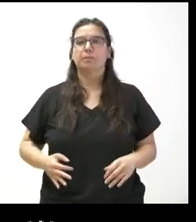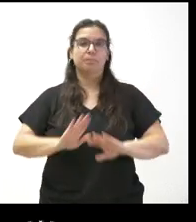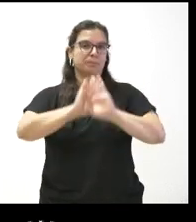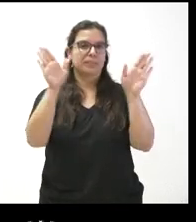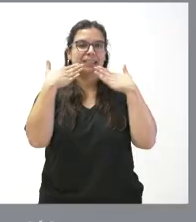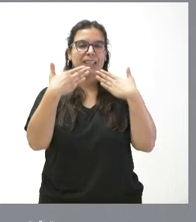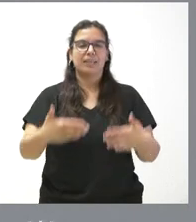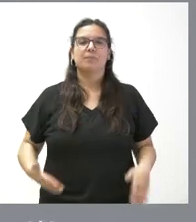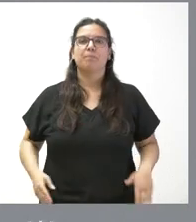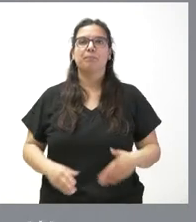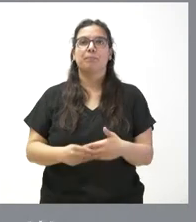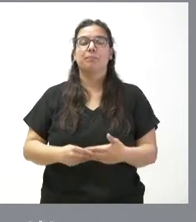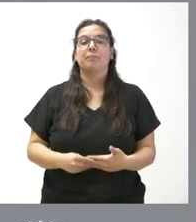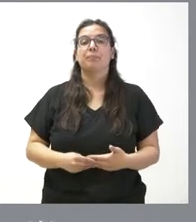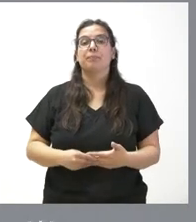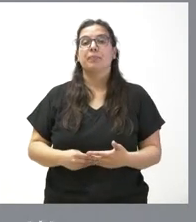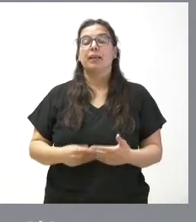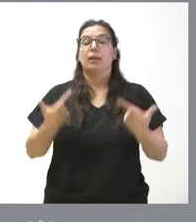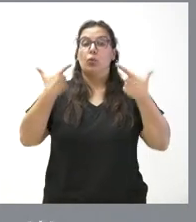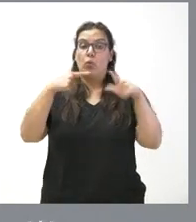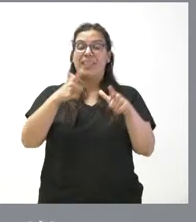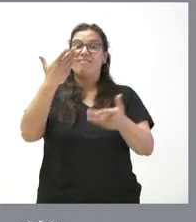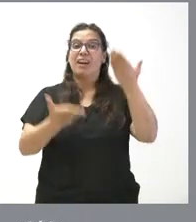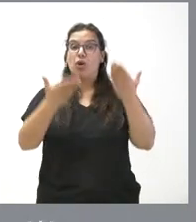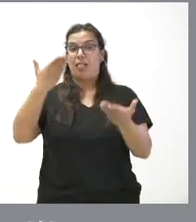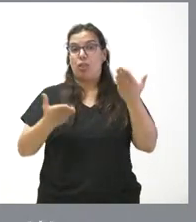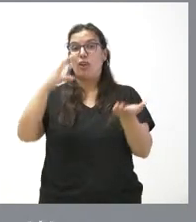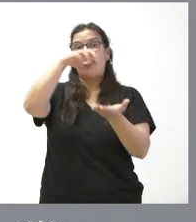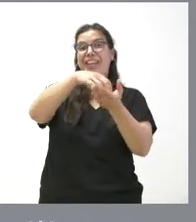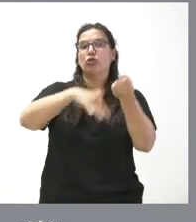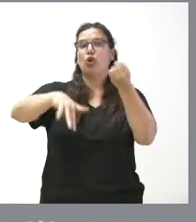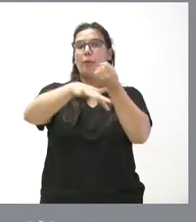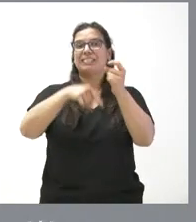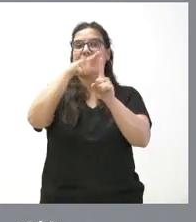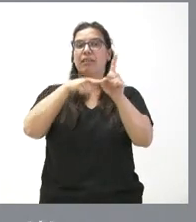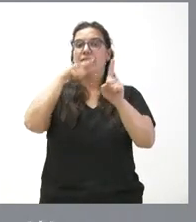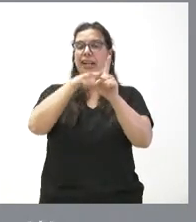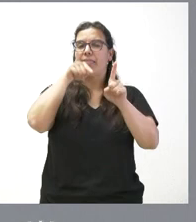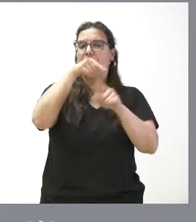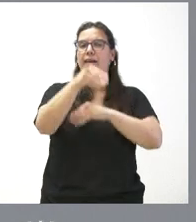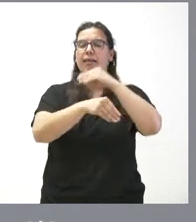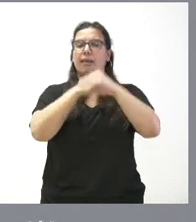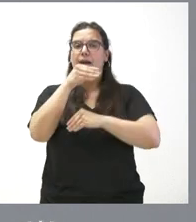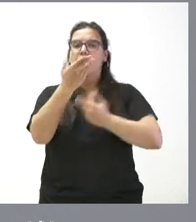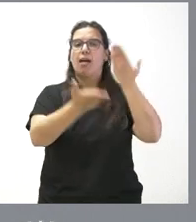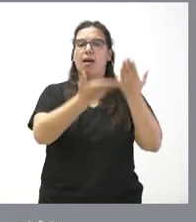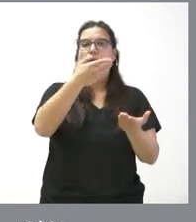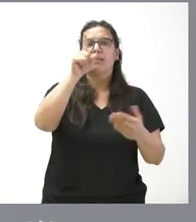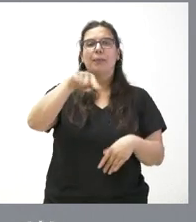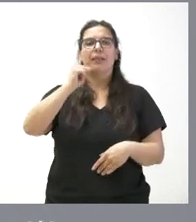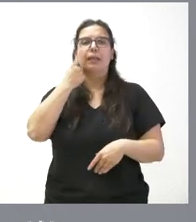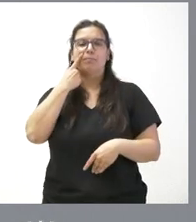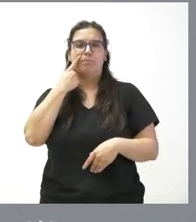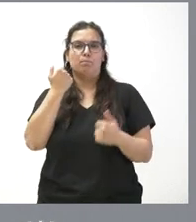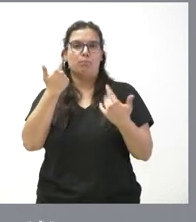más. Gracias. Pues el destino de la unidad es una unidad de valoración, es un centro base de referencia en donde se hace también detección pre-code de